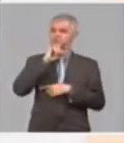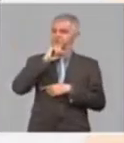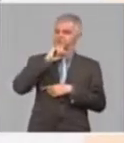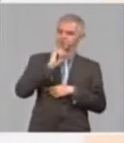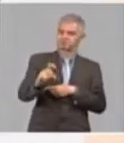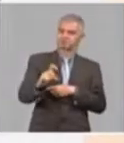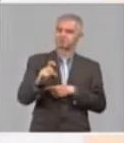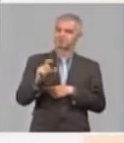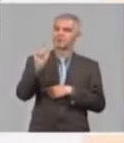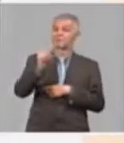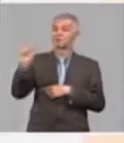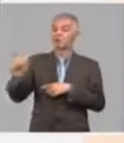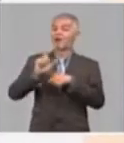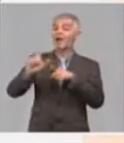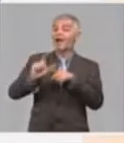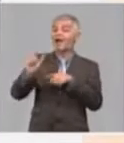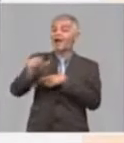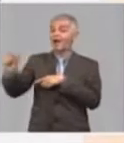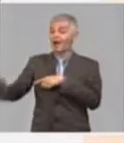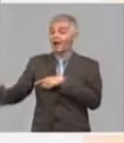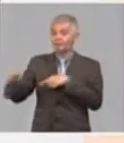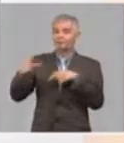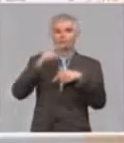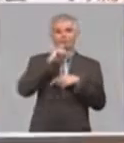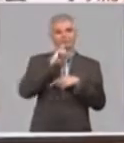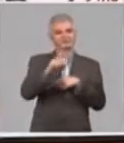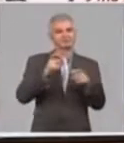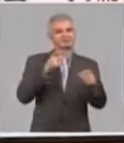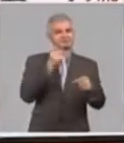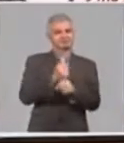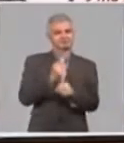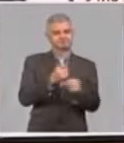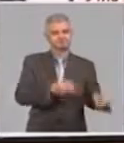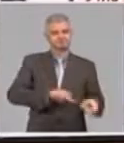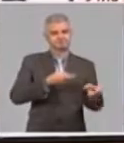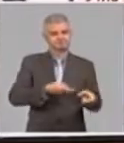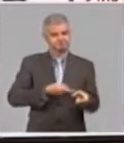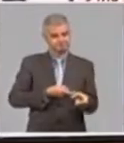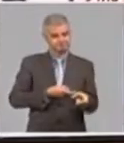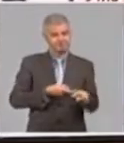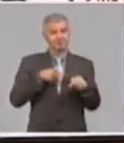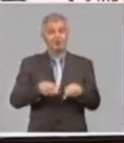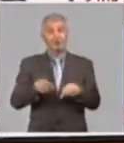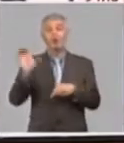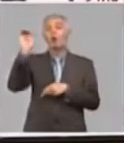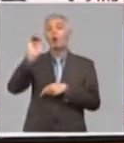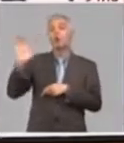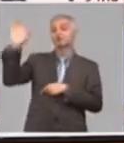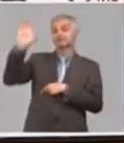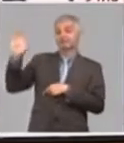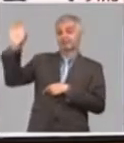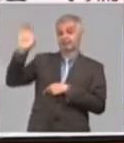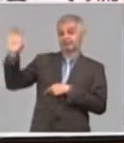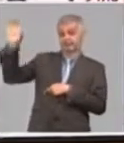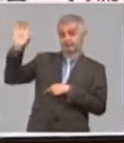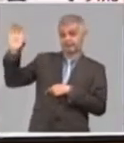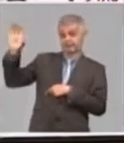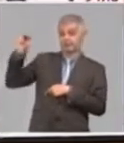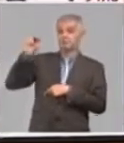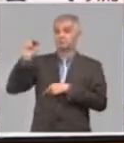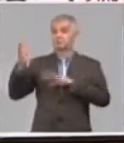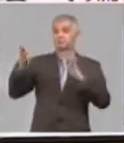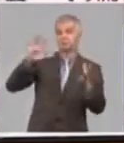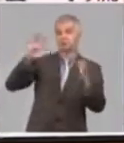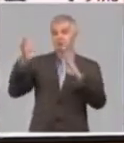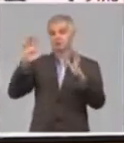los agricultores. Nosotros planteamos que, bueno, la región occidental presenta, digamos, promedios